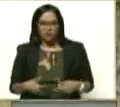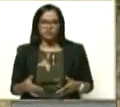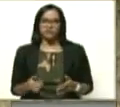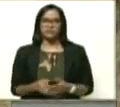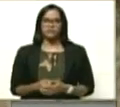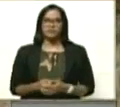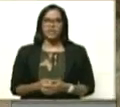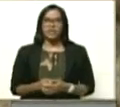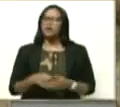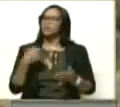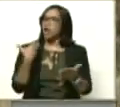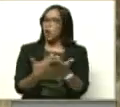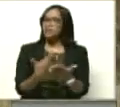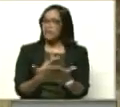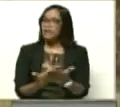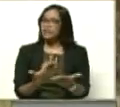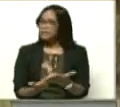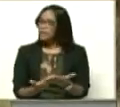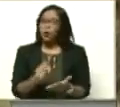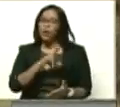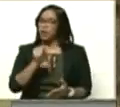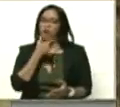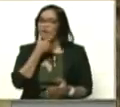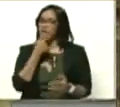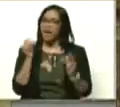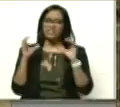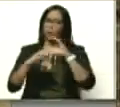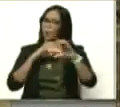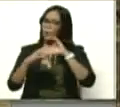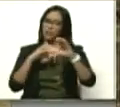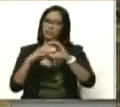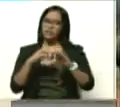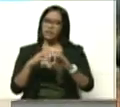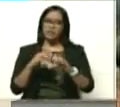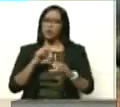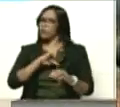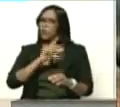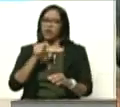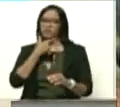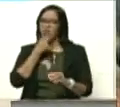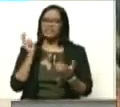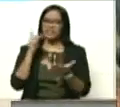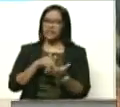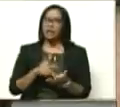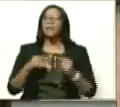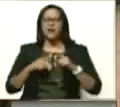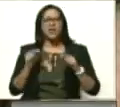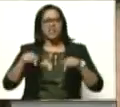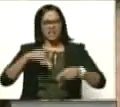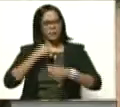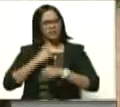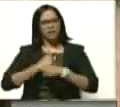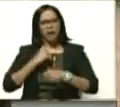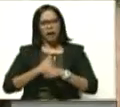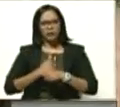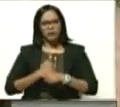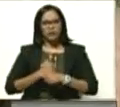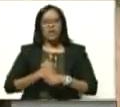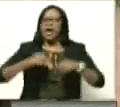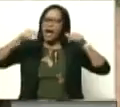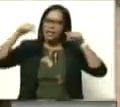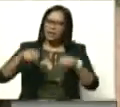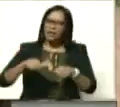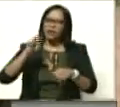Ustedes son testigos de que no es fácil comunicarse, ni es fácil llegar acá. Pero aquí estamos vapeando. Aquí estamos con la VCE